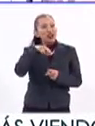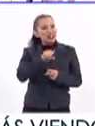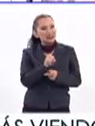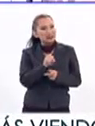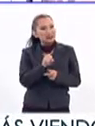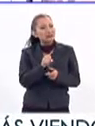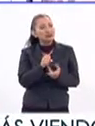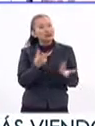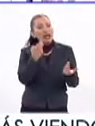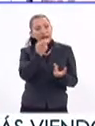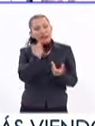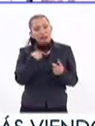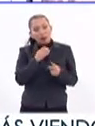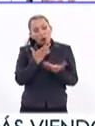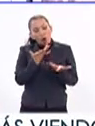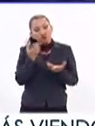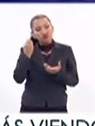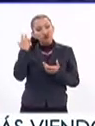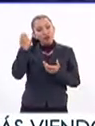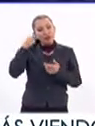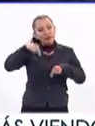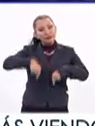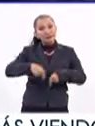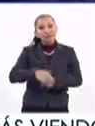Creo que ese es el espíritu del Congreso.